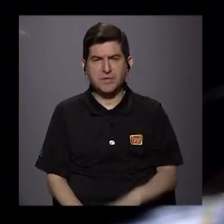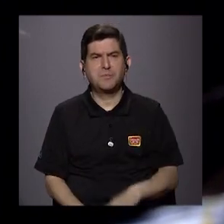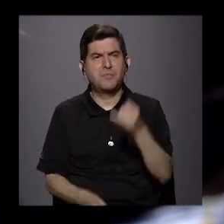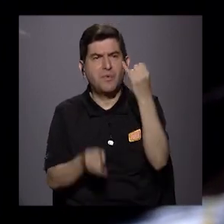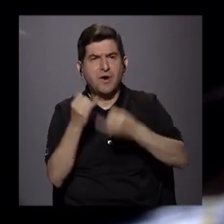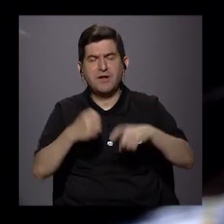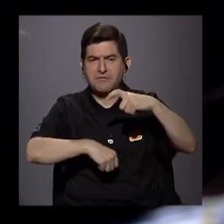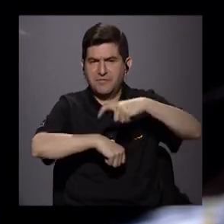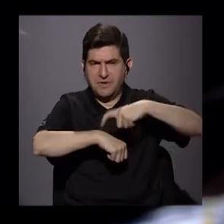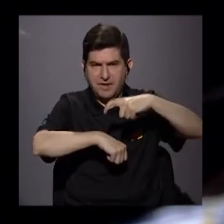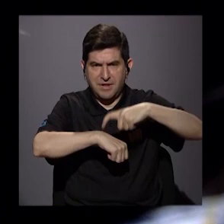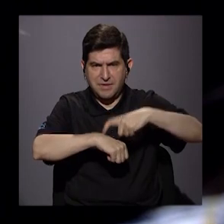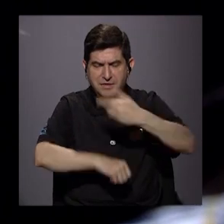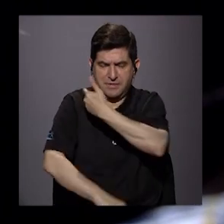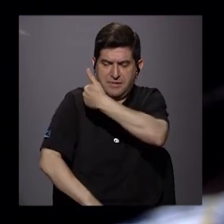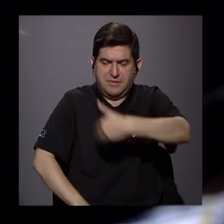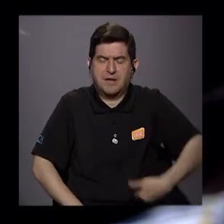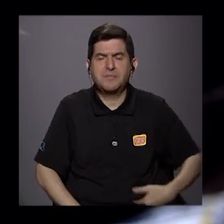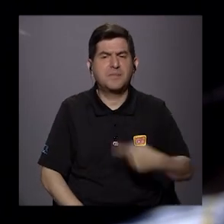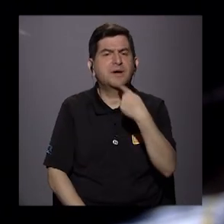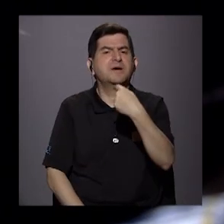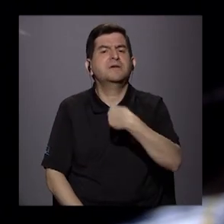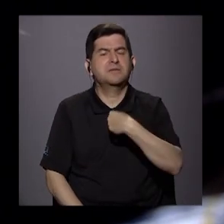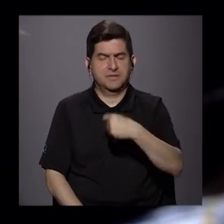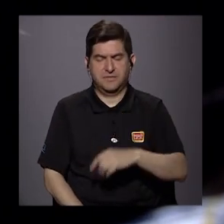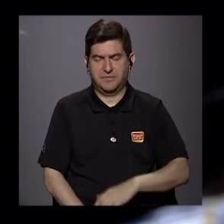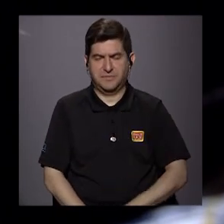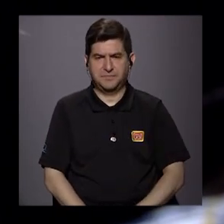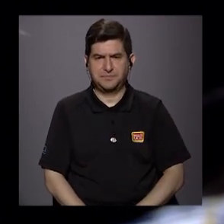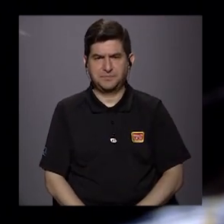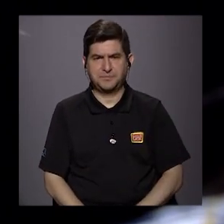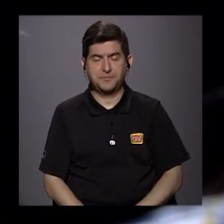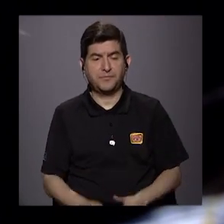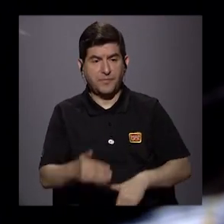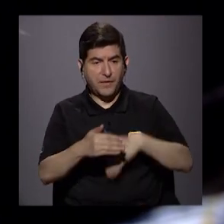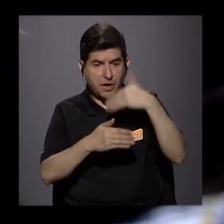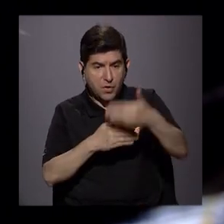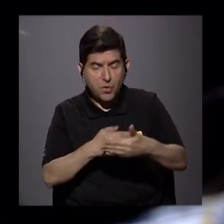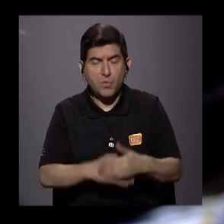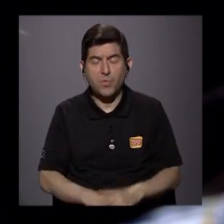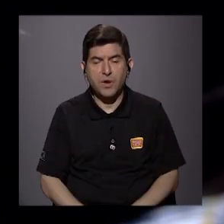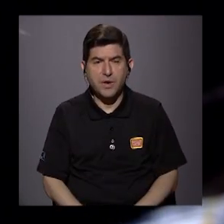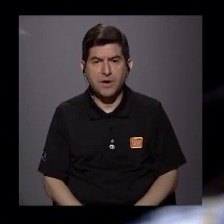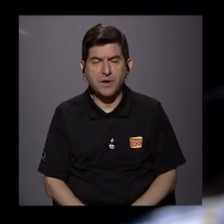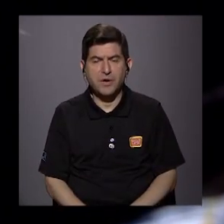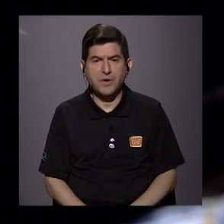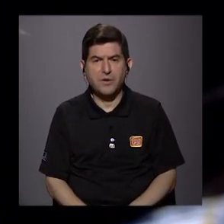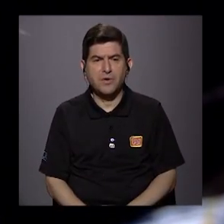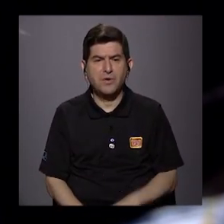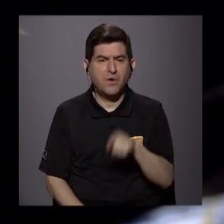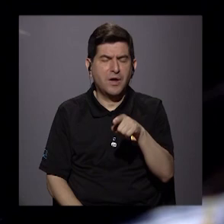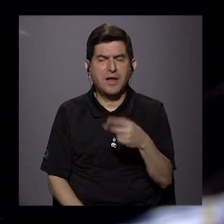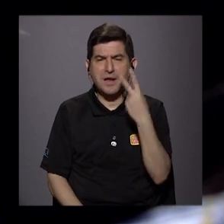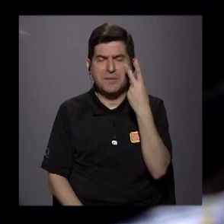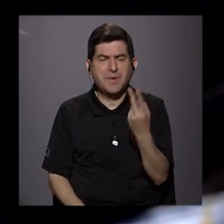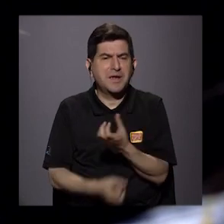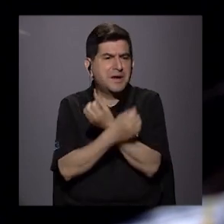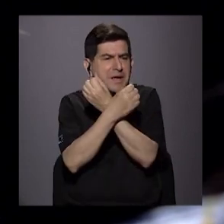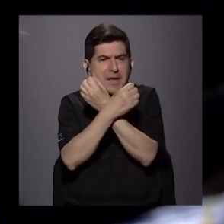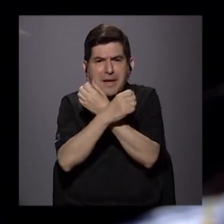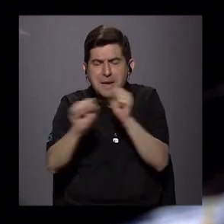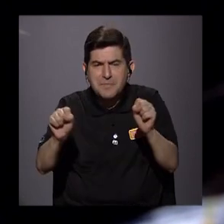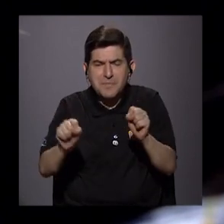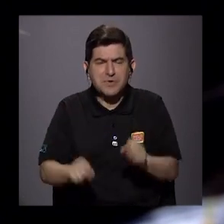al final de su etapa presidencial y él me decía que después de llegar al 10, él veía casi que imposible que